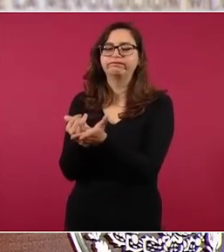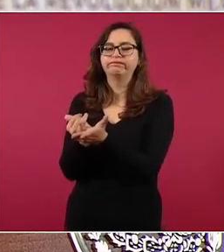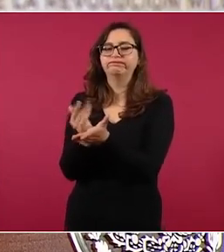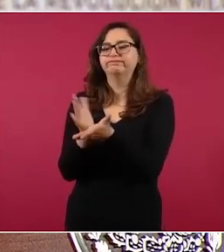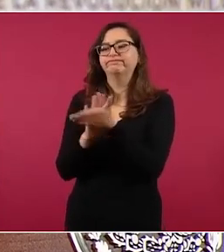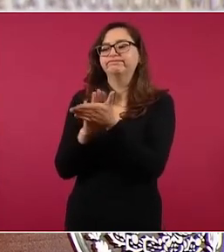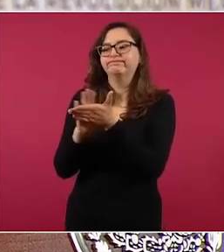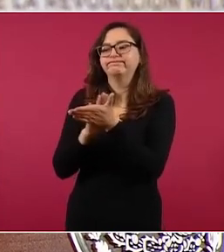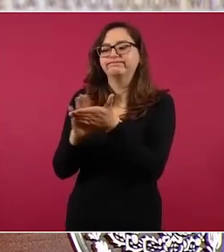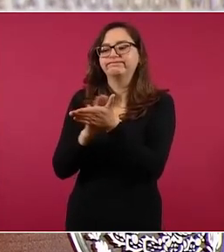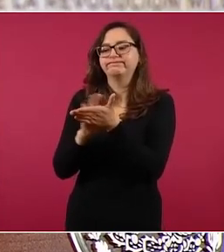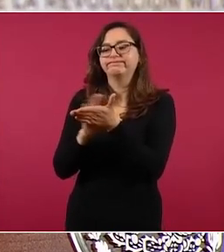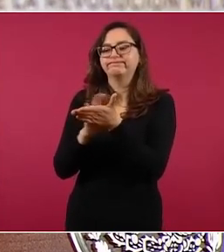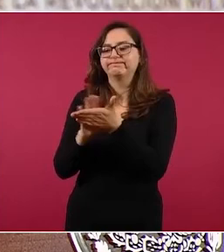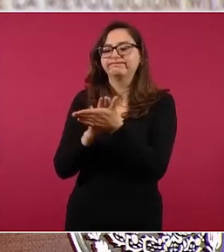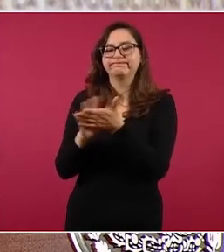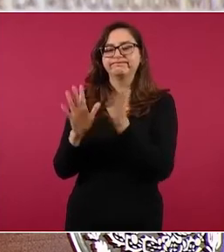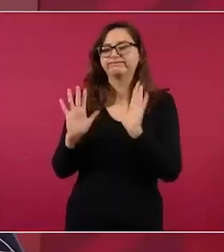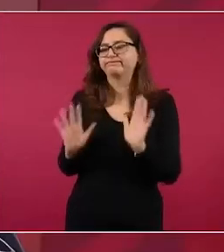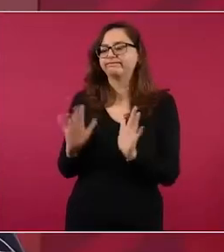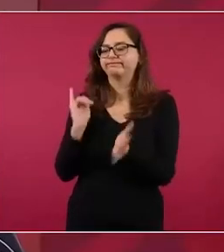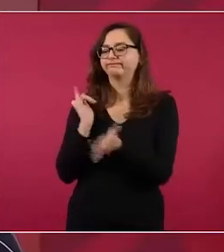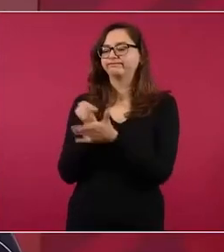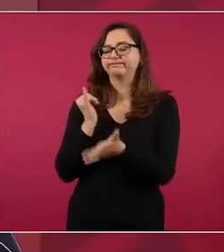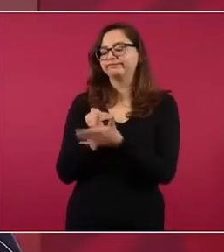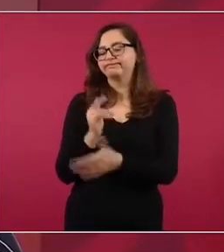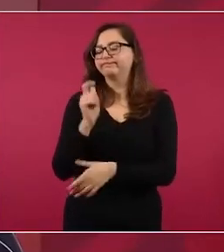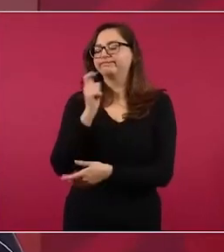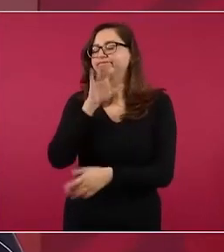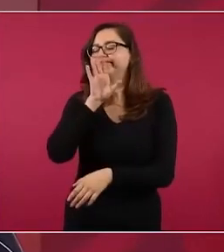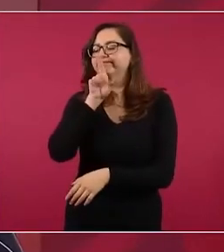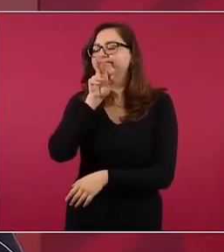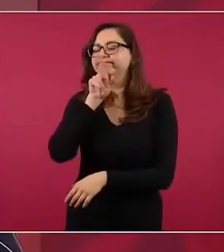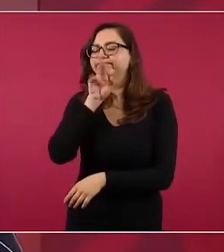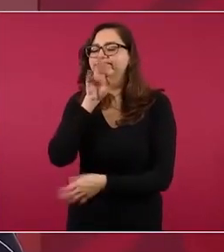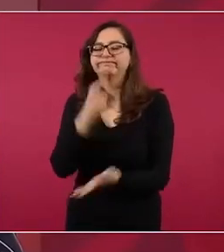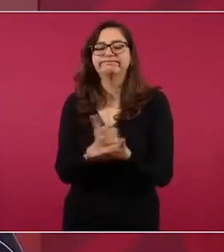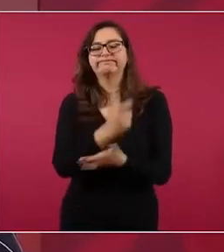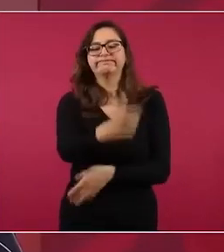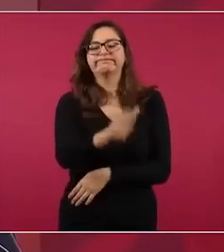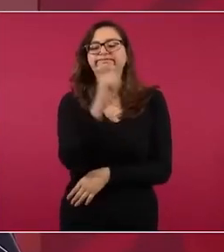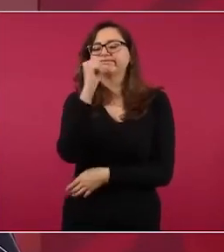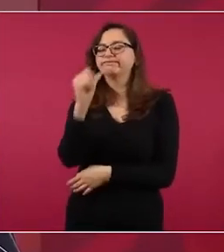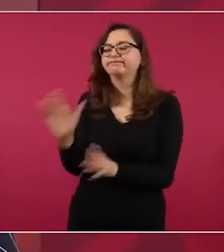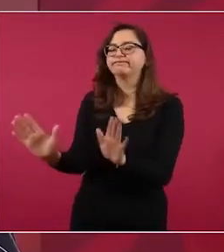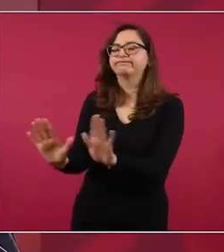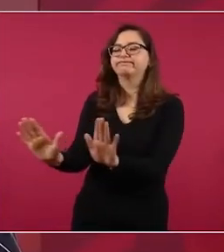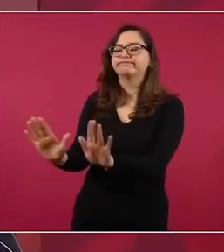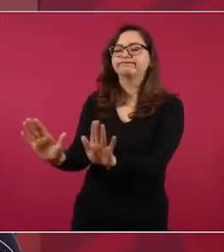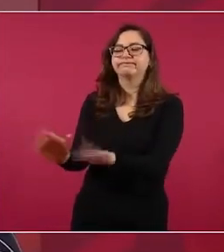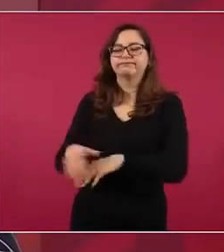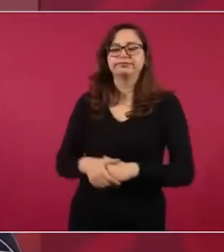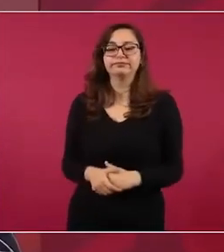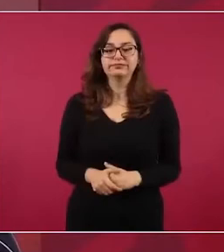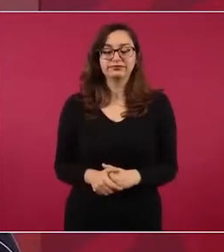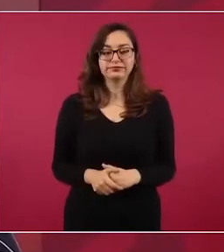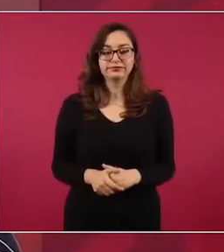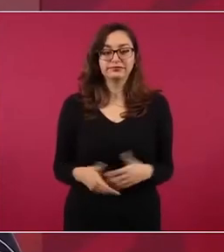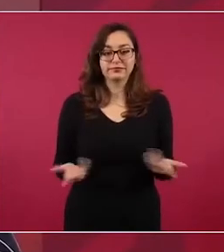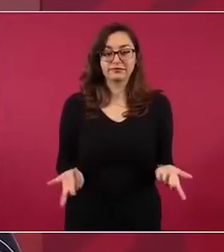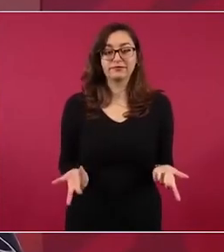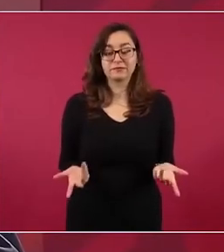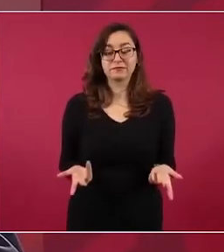pues no se apura en cobrarle impuestos por la operación. Pero no solo eso,